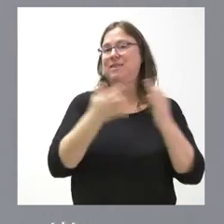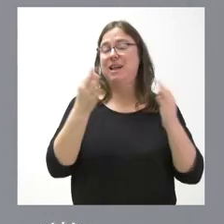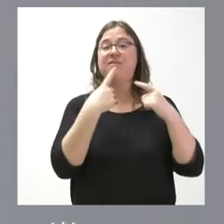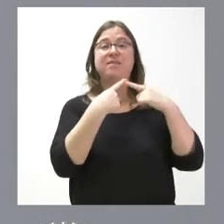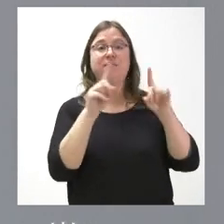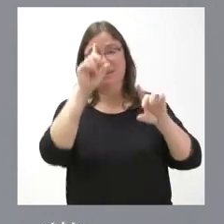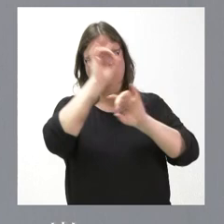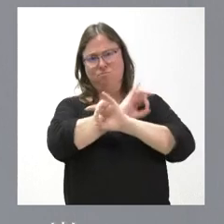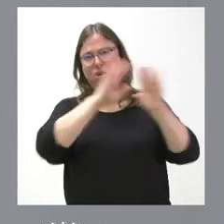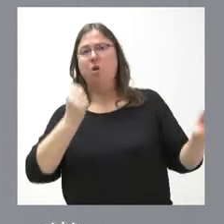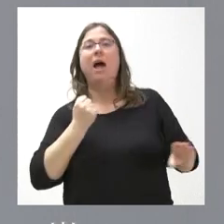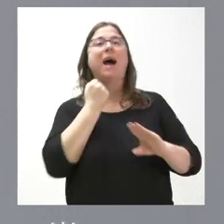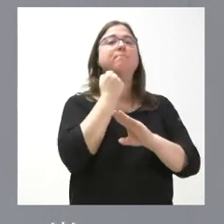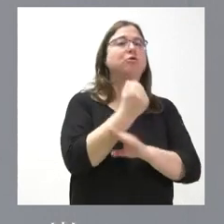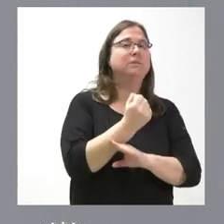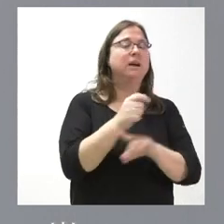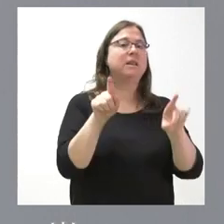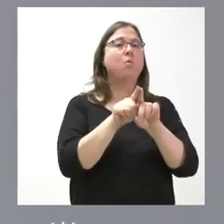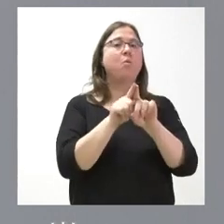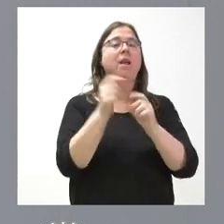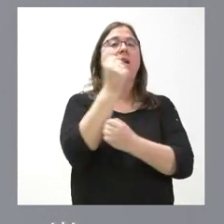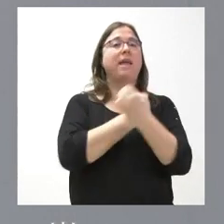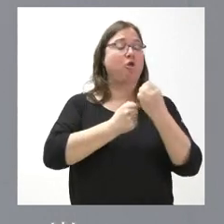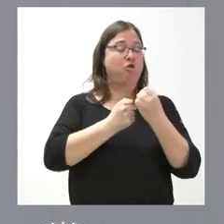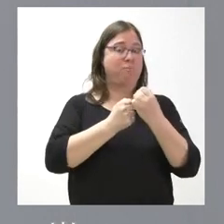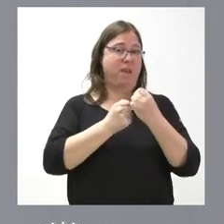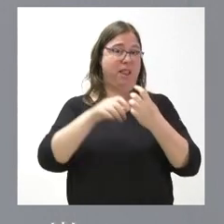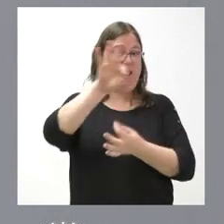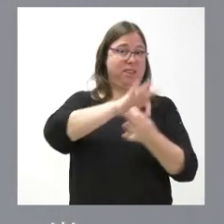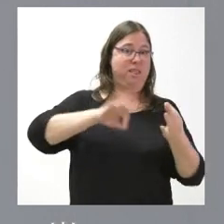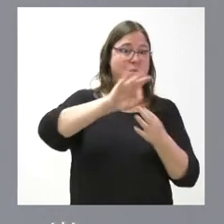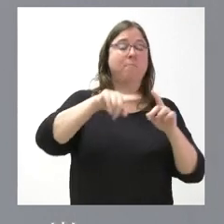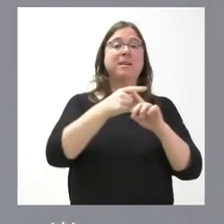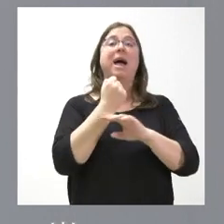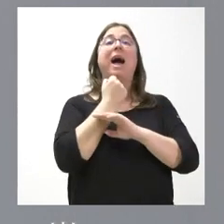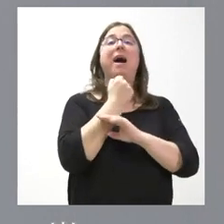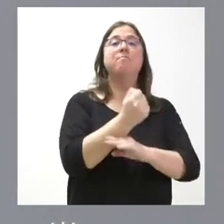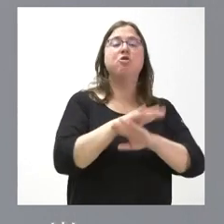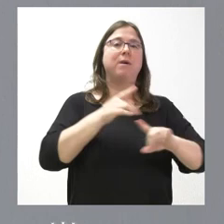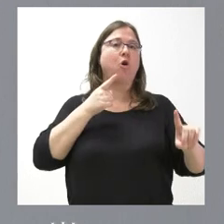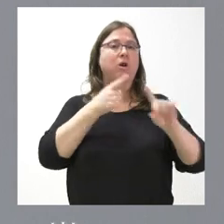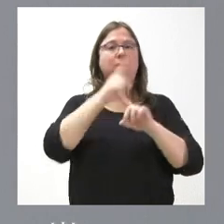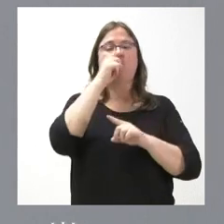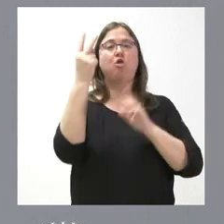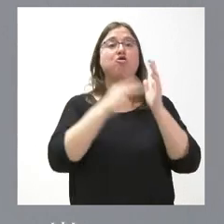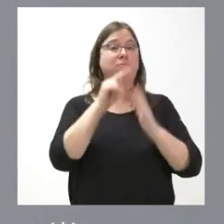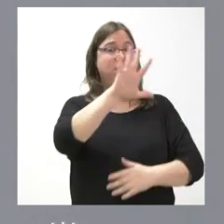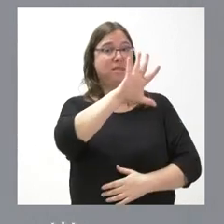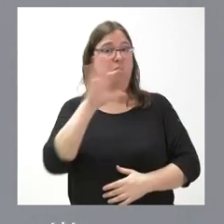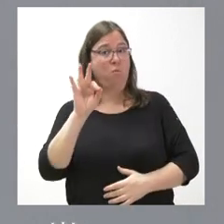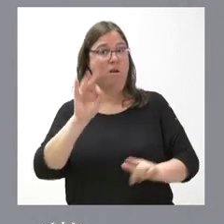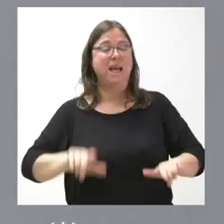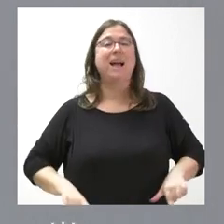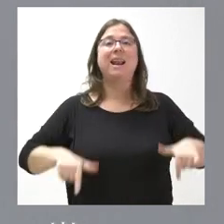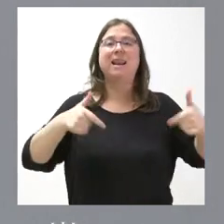clara apuesta con la economía circular y nuestro respaldo y apoyo al objetivo para el año 2050 de residuos